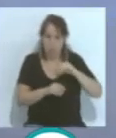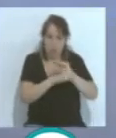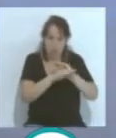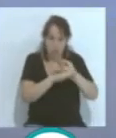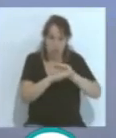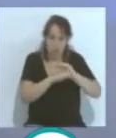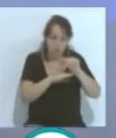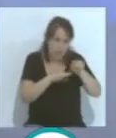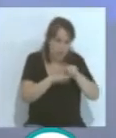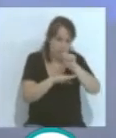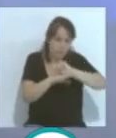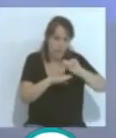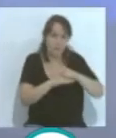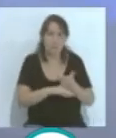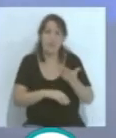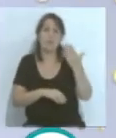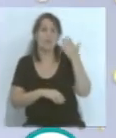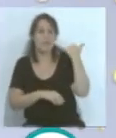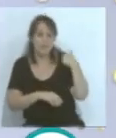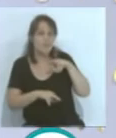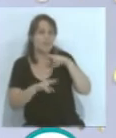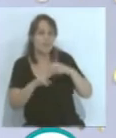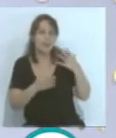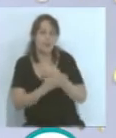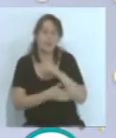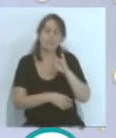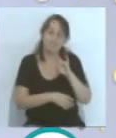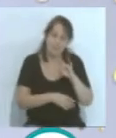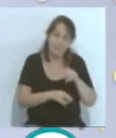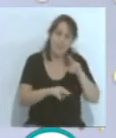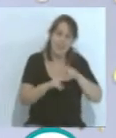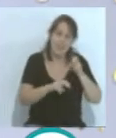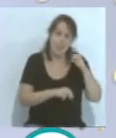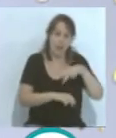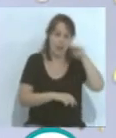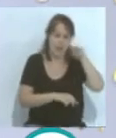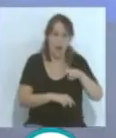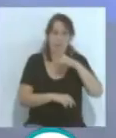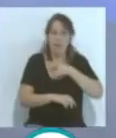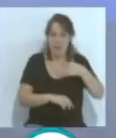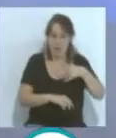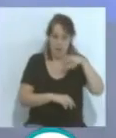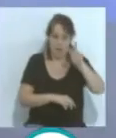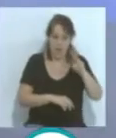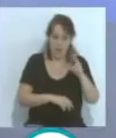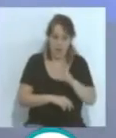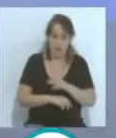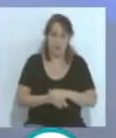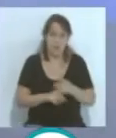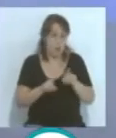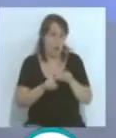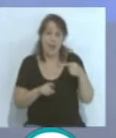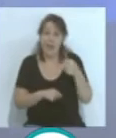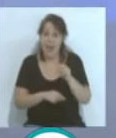cambió mucho las cosas. eran negras todas. Negra con rayita blanca. Como Garrido, ¿no? Garrido sigue ahí con sus botas negras.